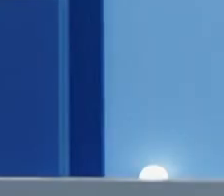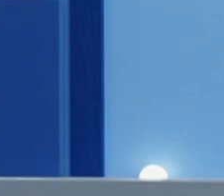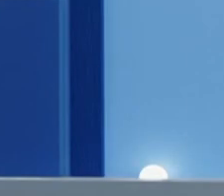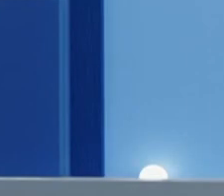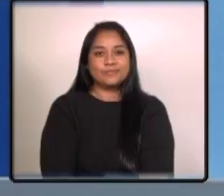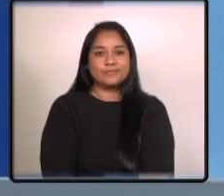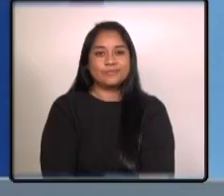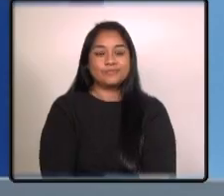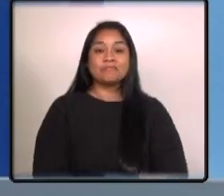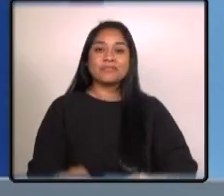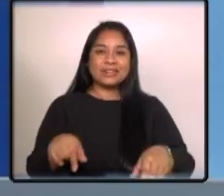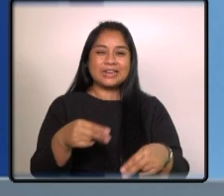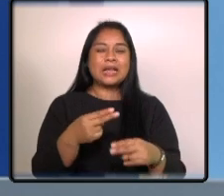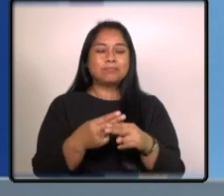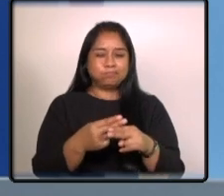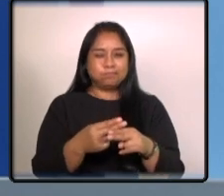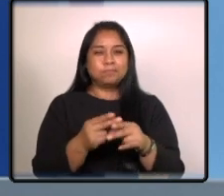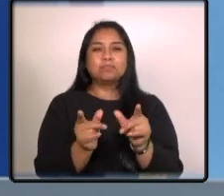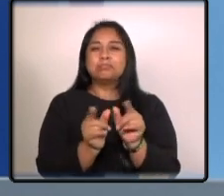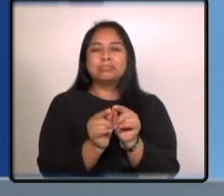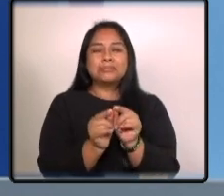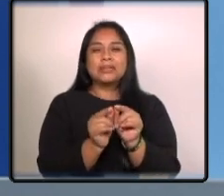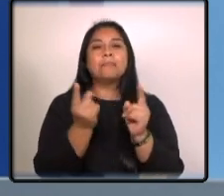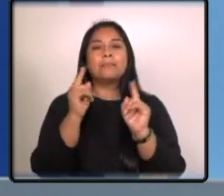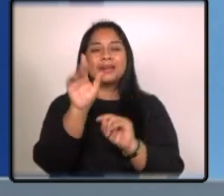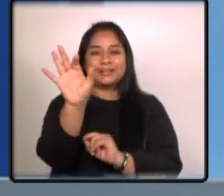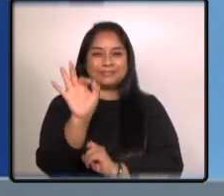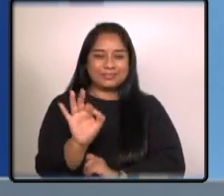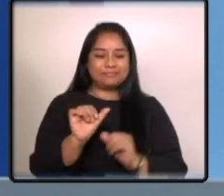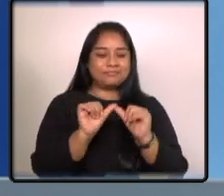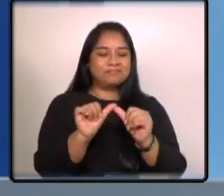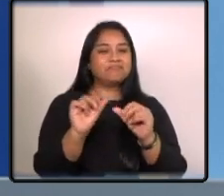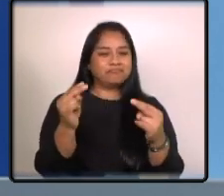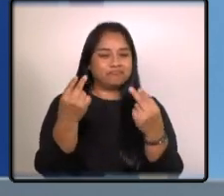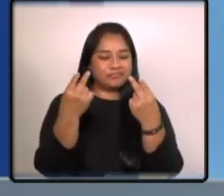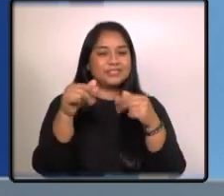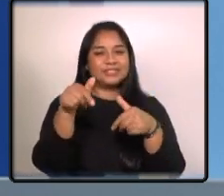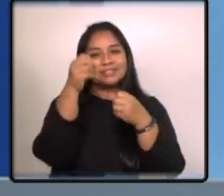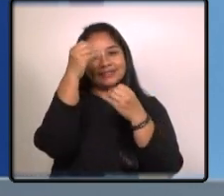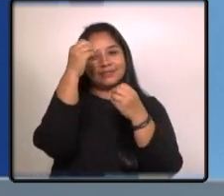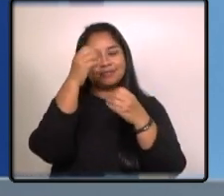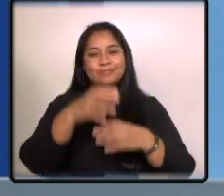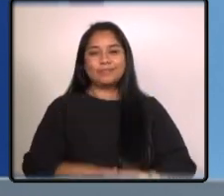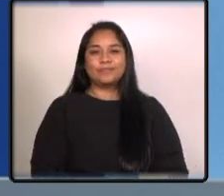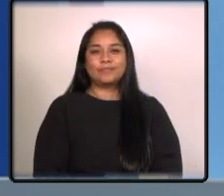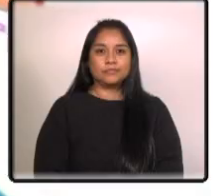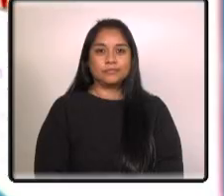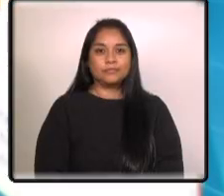es momento de irnos a una breve pausa pero lo invitamos a que sigan sintonía del informativo